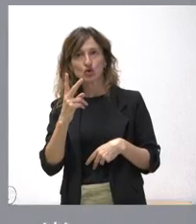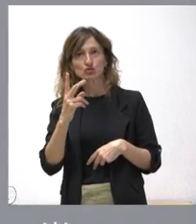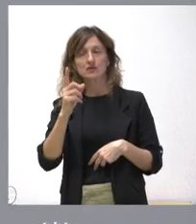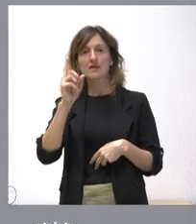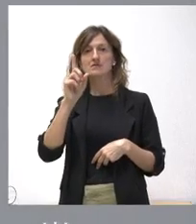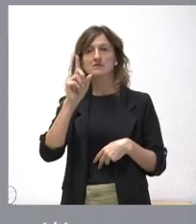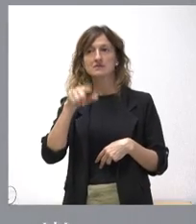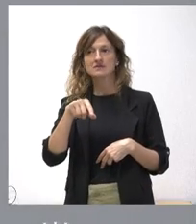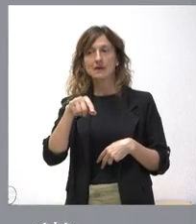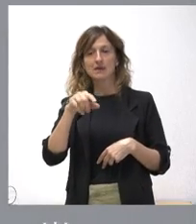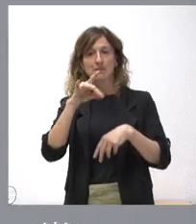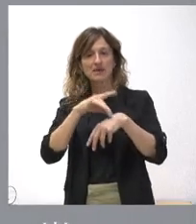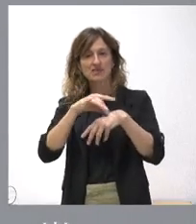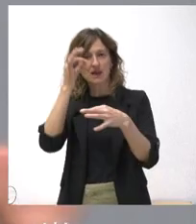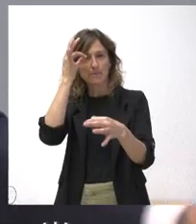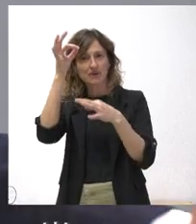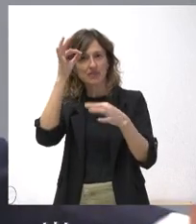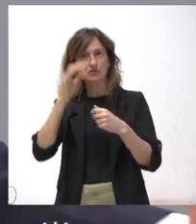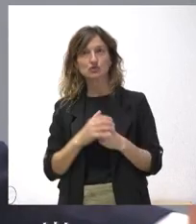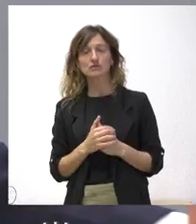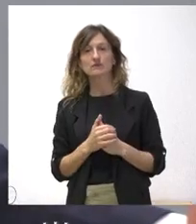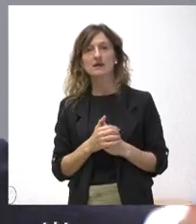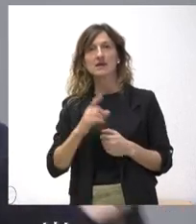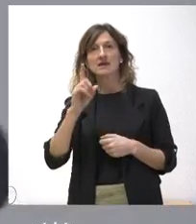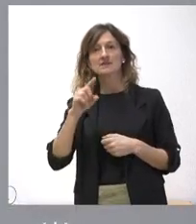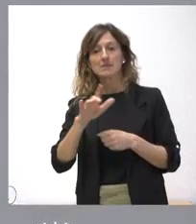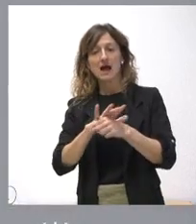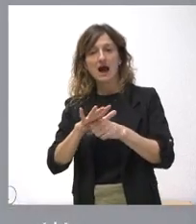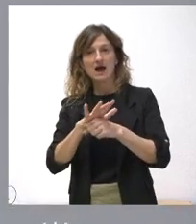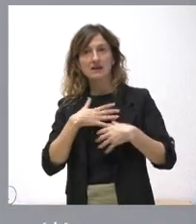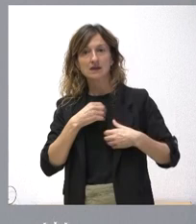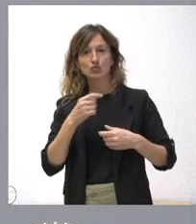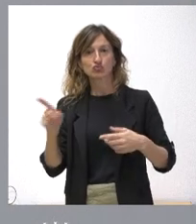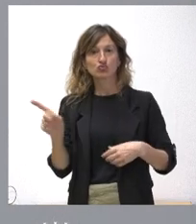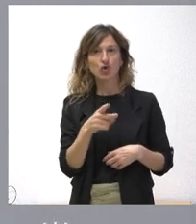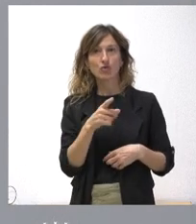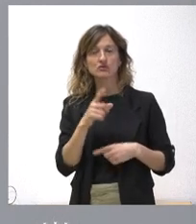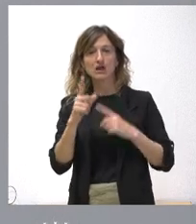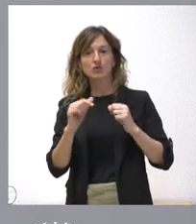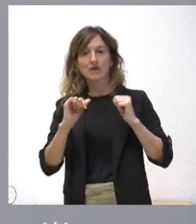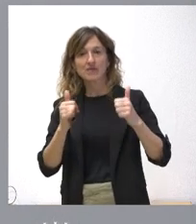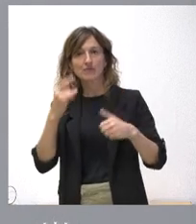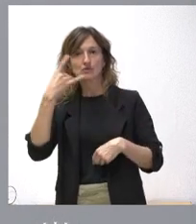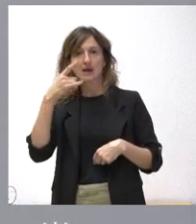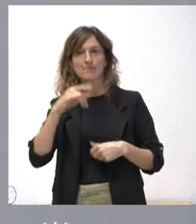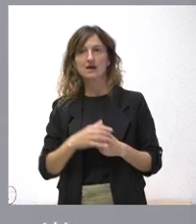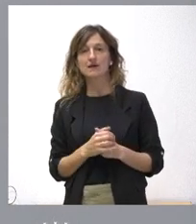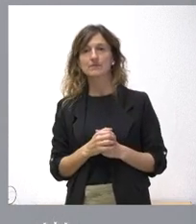tratan de una medicina de precisión, alguno que extendemos a todas las áreas de salud y otros que comenzamos implantando, en este caso, en Salamanca.